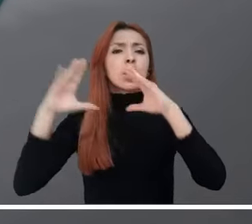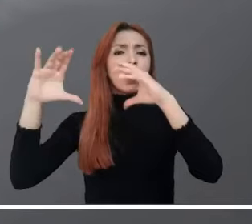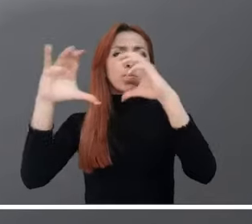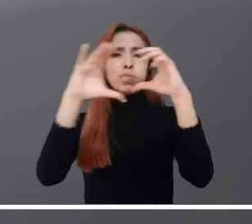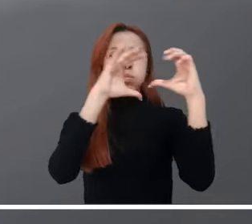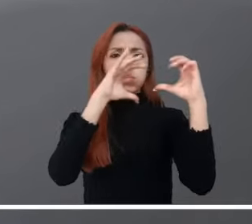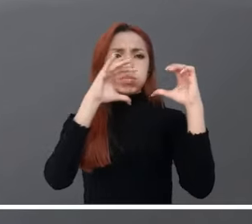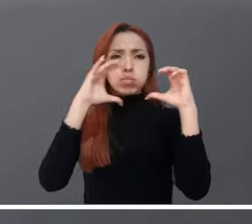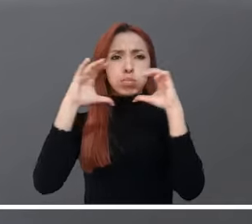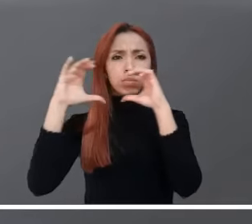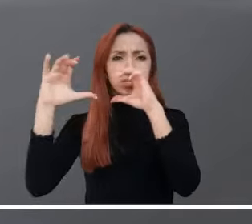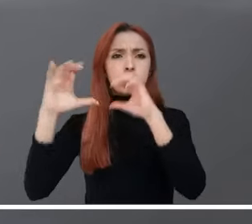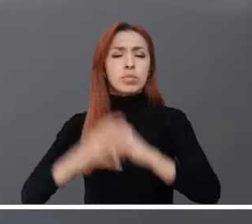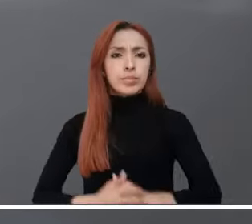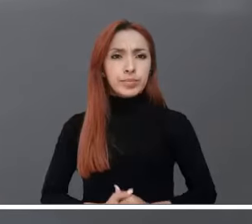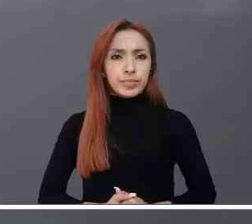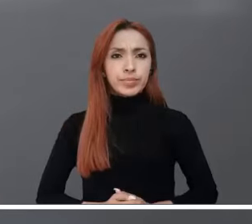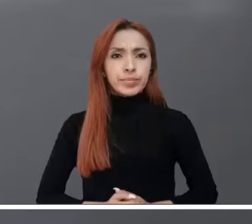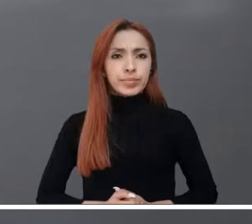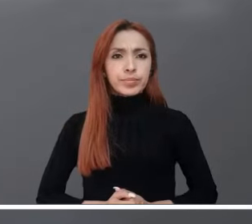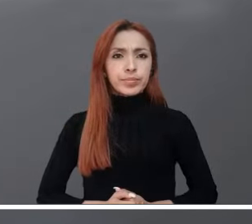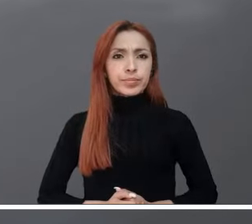seco y nubosidad variada.